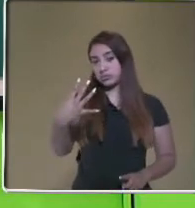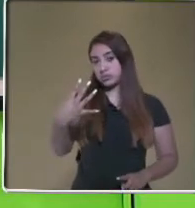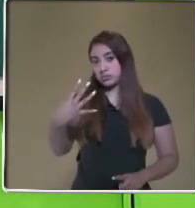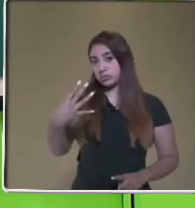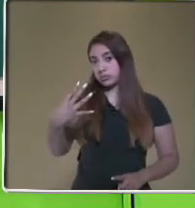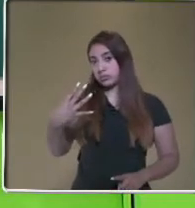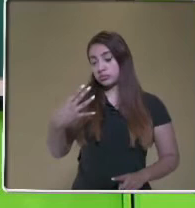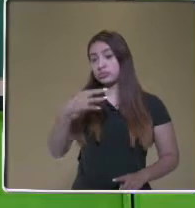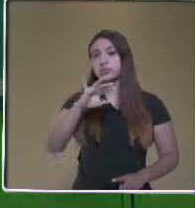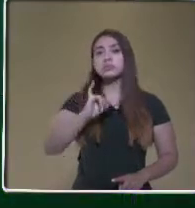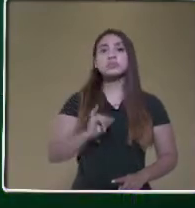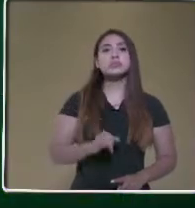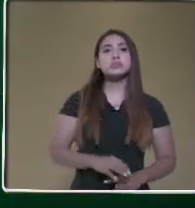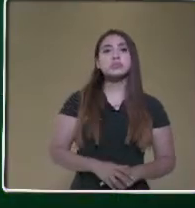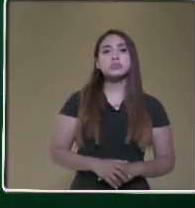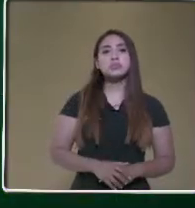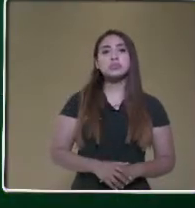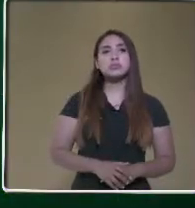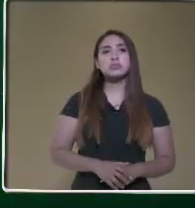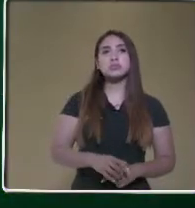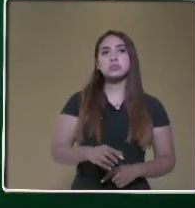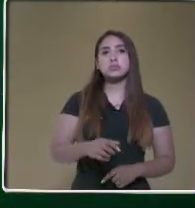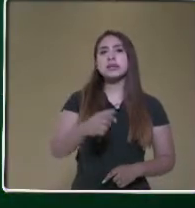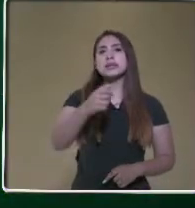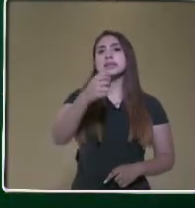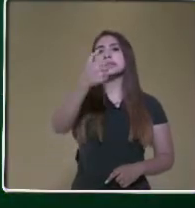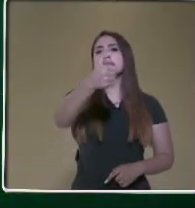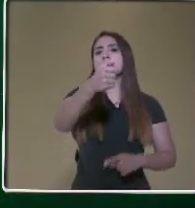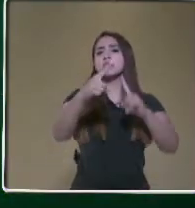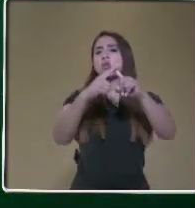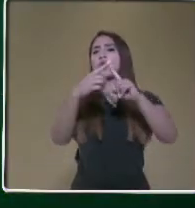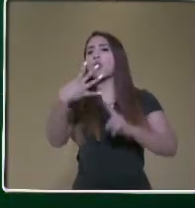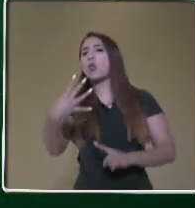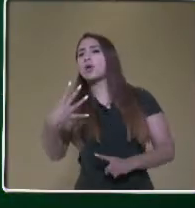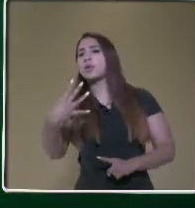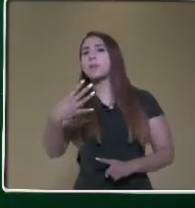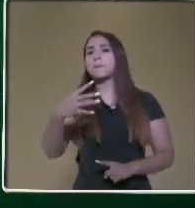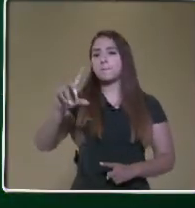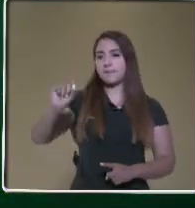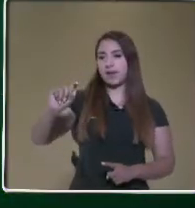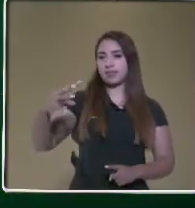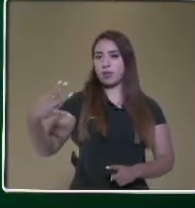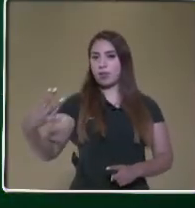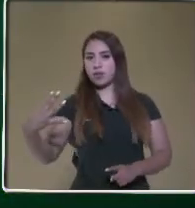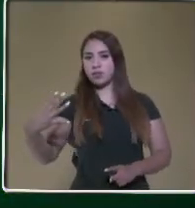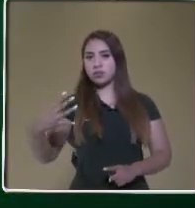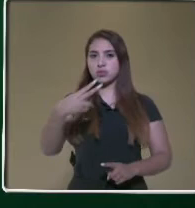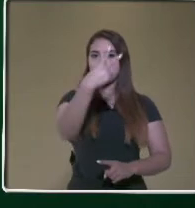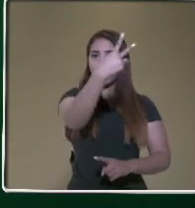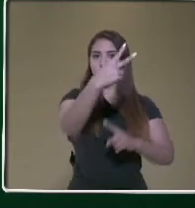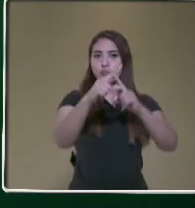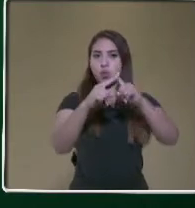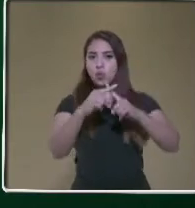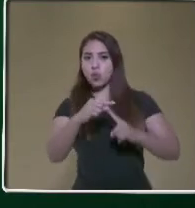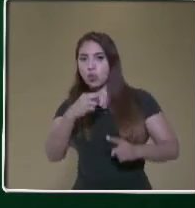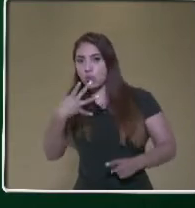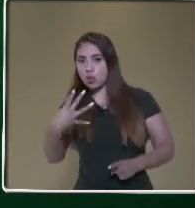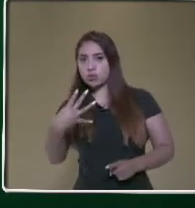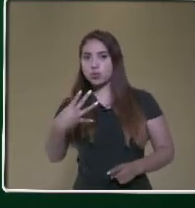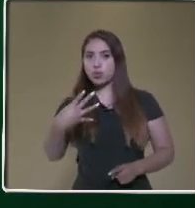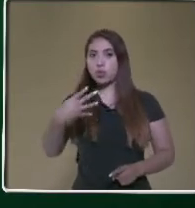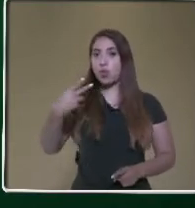multiplicando. Y Multiplicamos dígito por dígito. 6 por 4. 24. 2 por 4. 8.